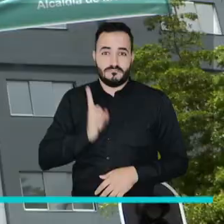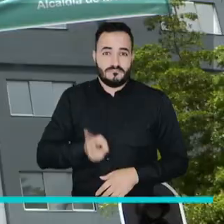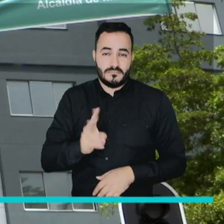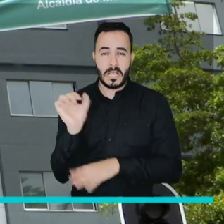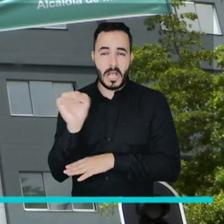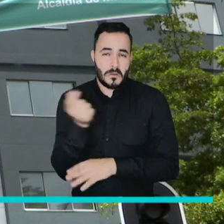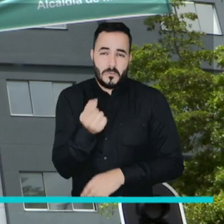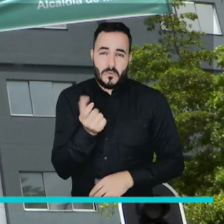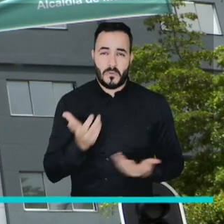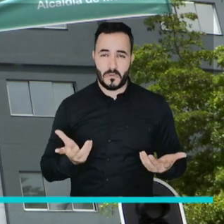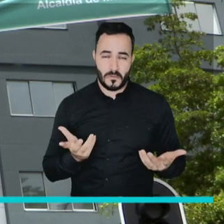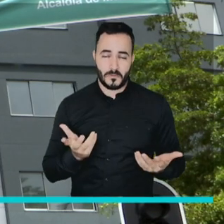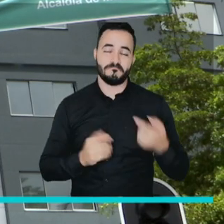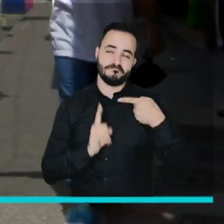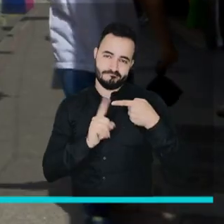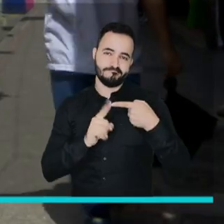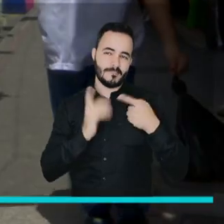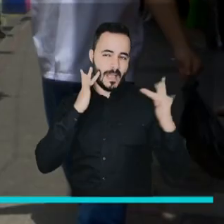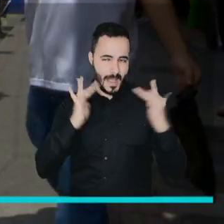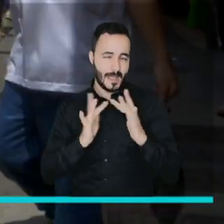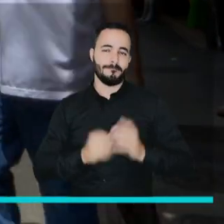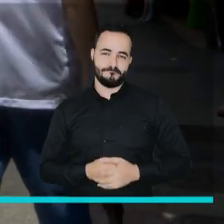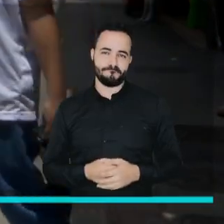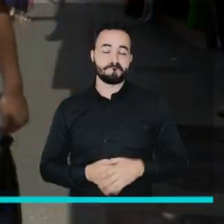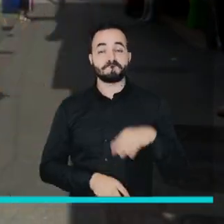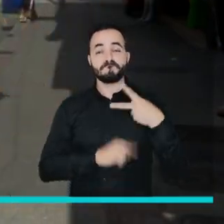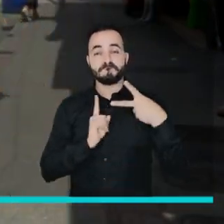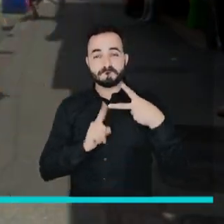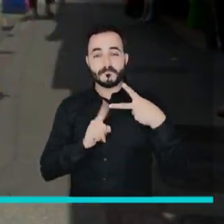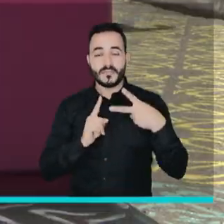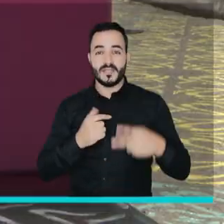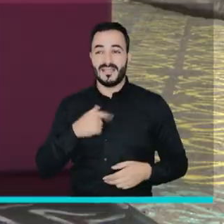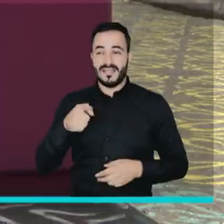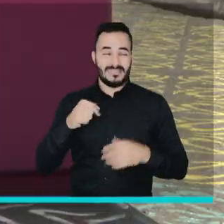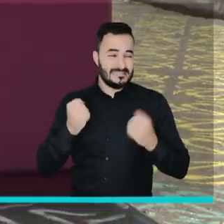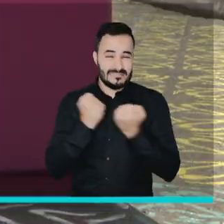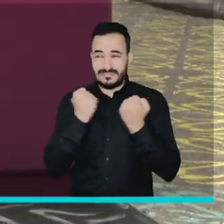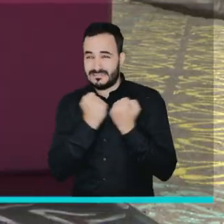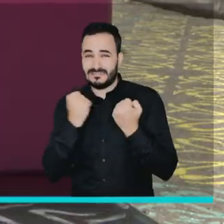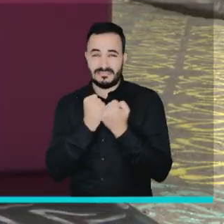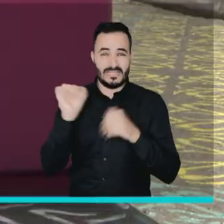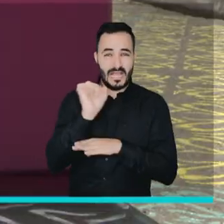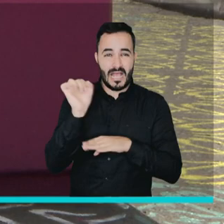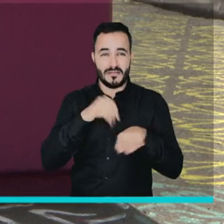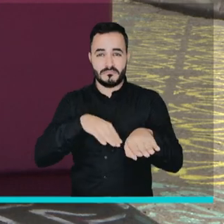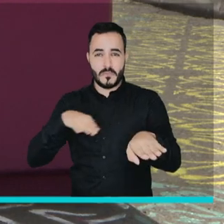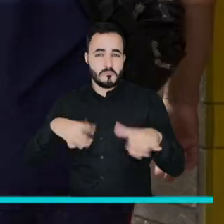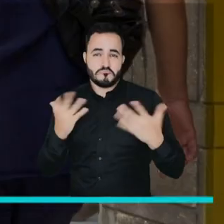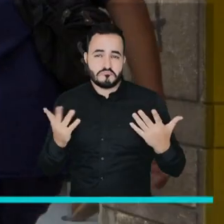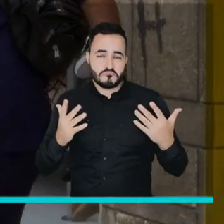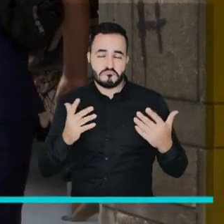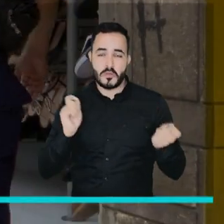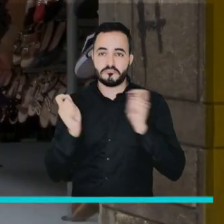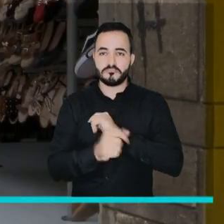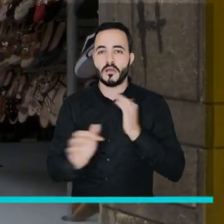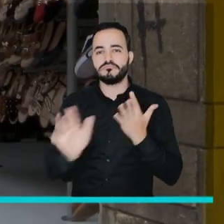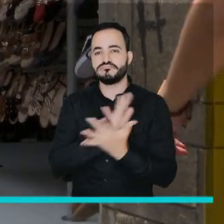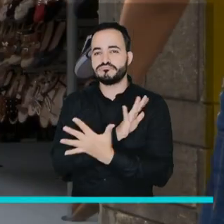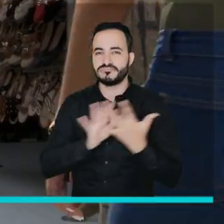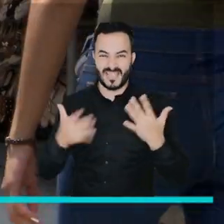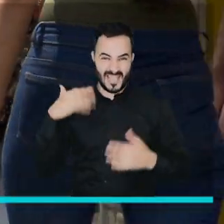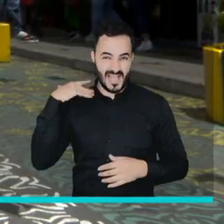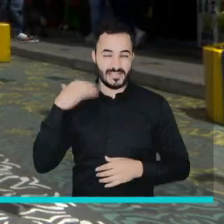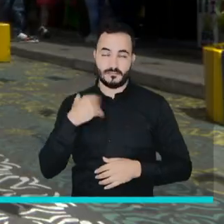centro a pie y no en carro. Y segundo porque desabastece el flujo vehicular del